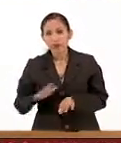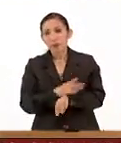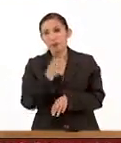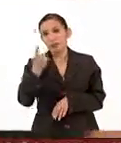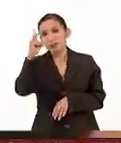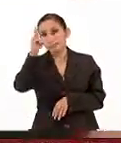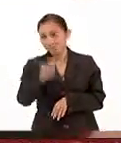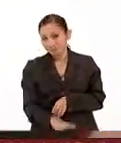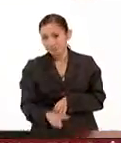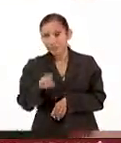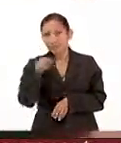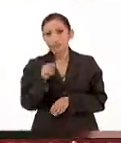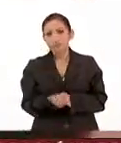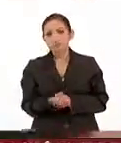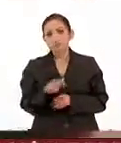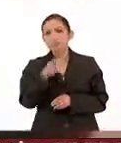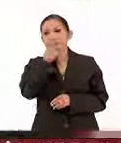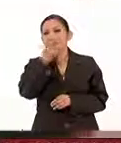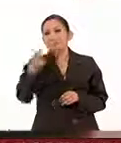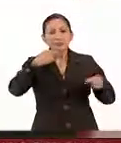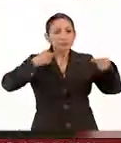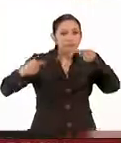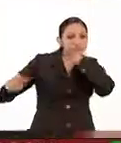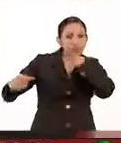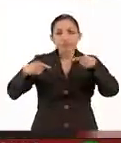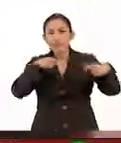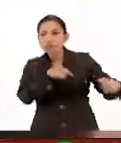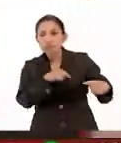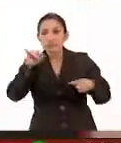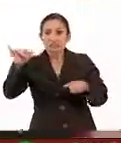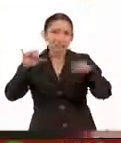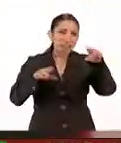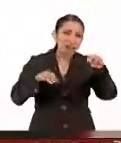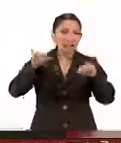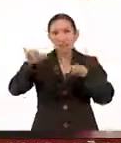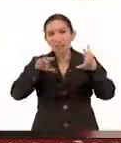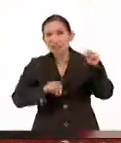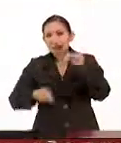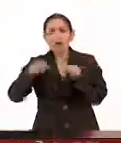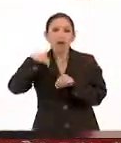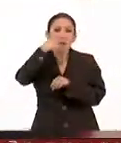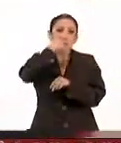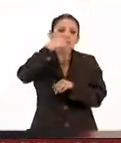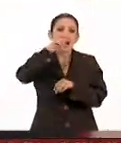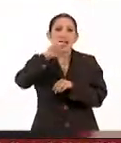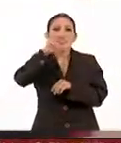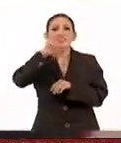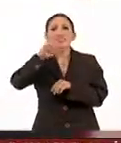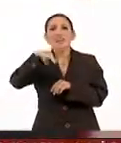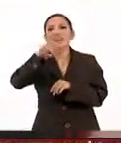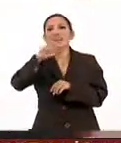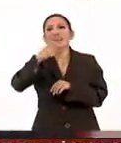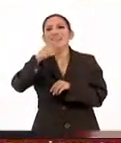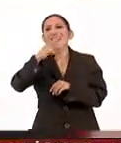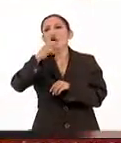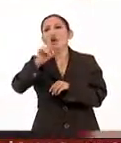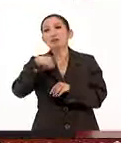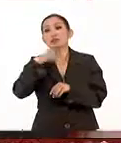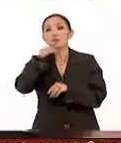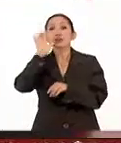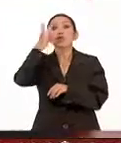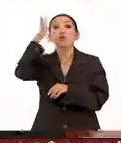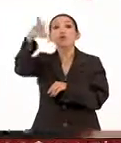ciertamente, digamos, el debate que está existiendo alrededor de los transgénicos es en función del daño que